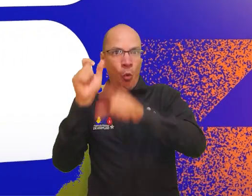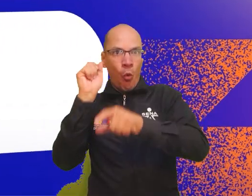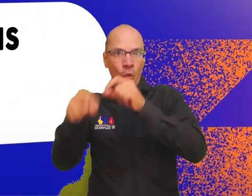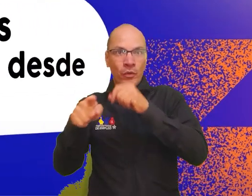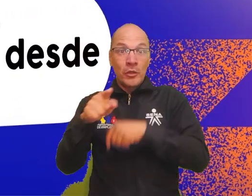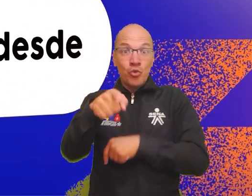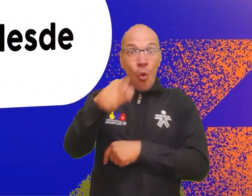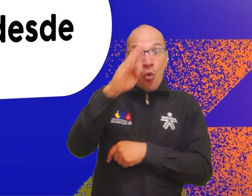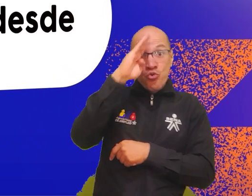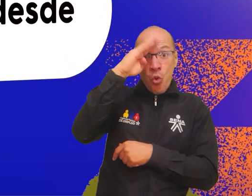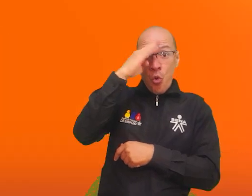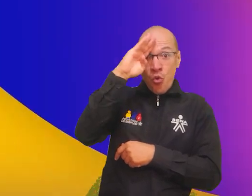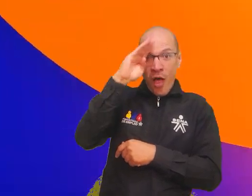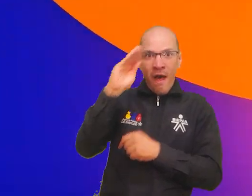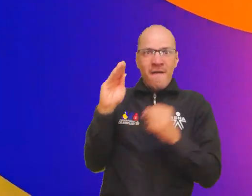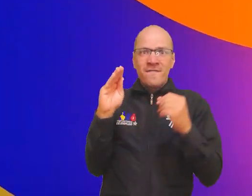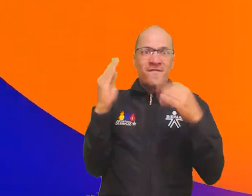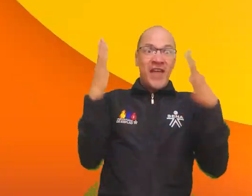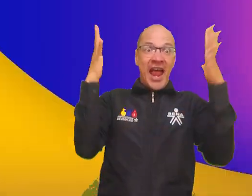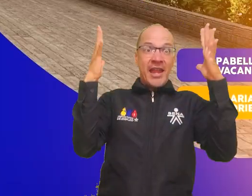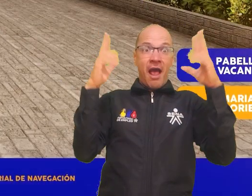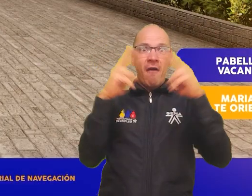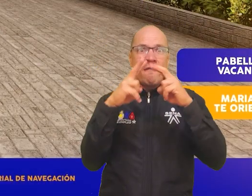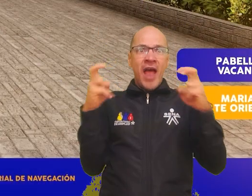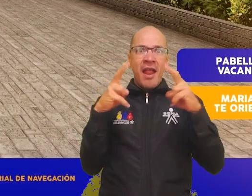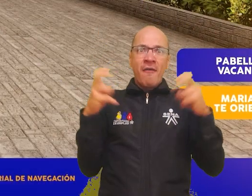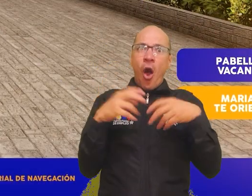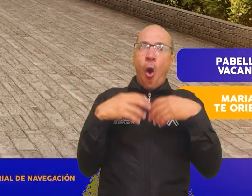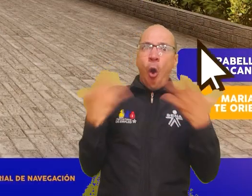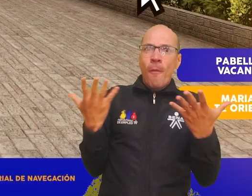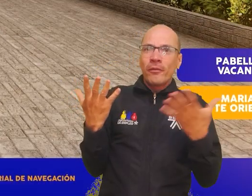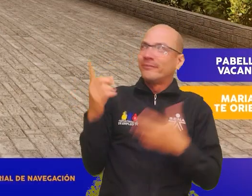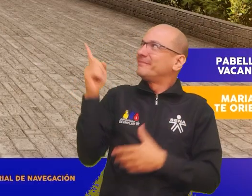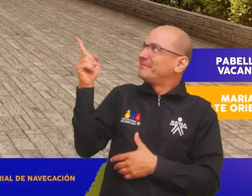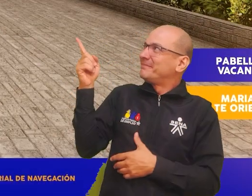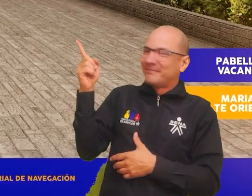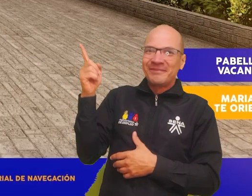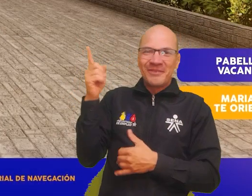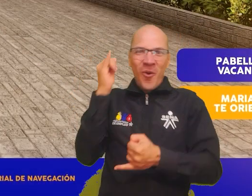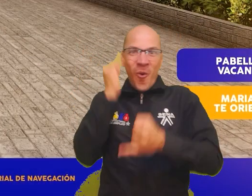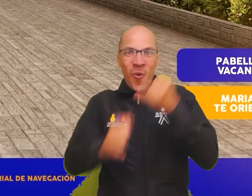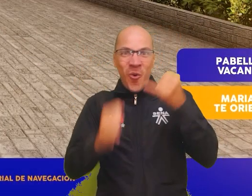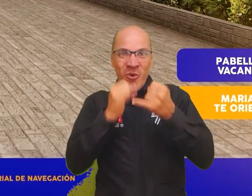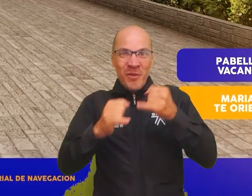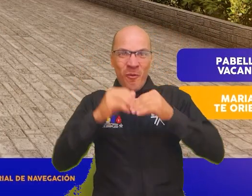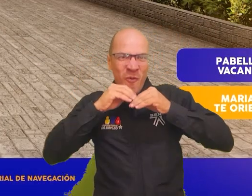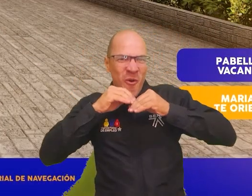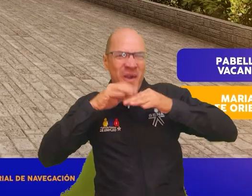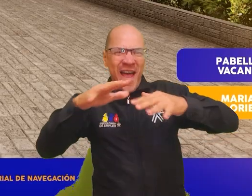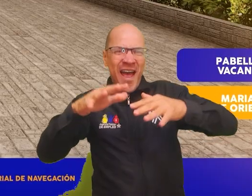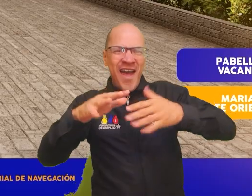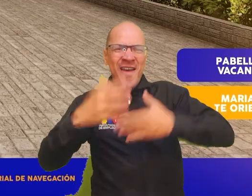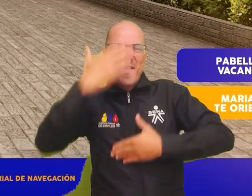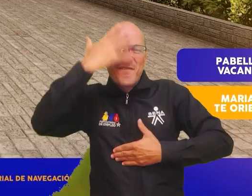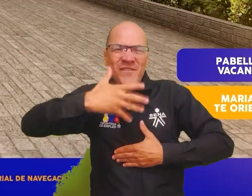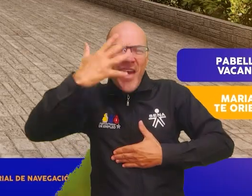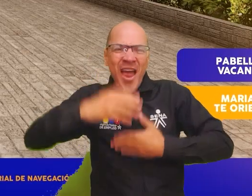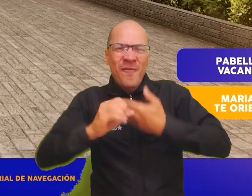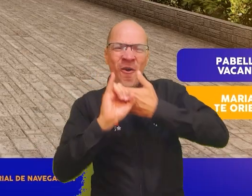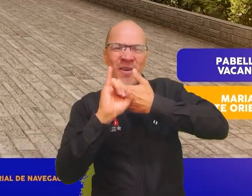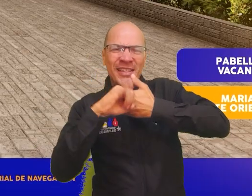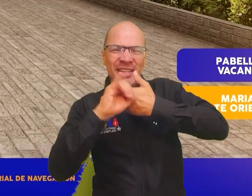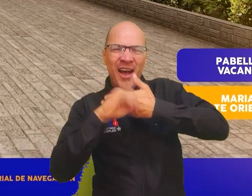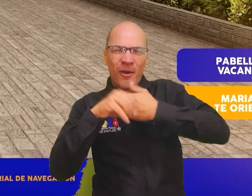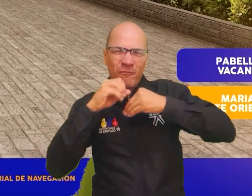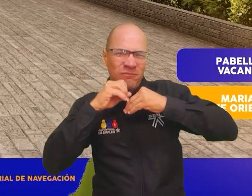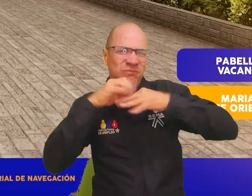tengas con respecto a la feria. Por último, recuerda compartir en redes sociales tu participación en la feria a través del botón